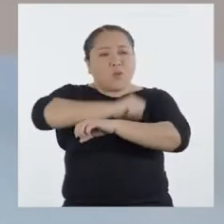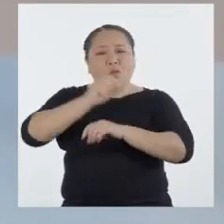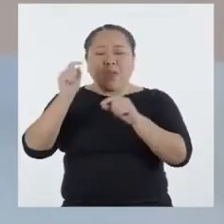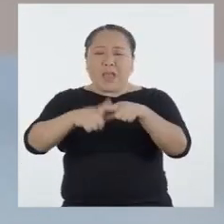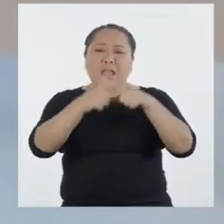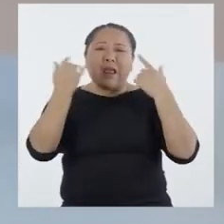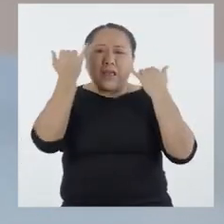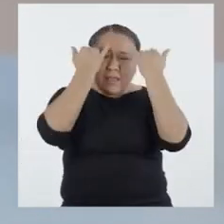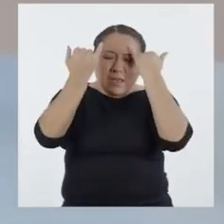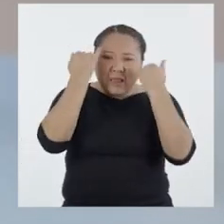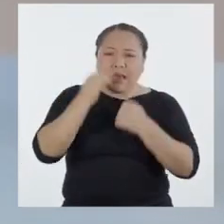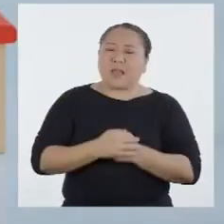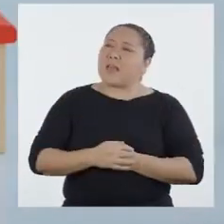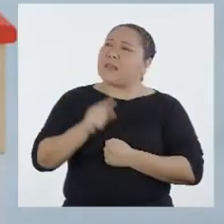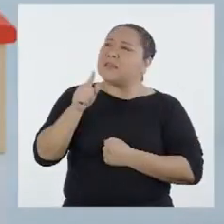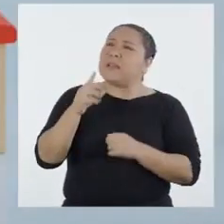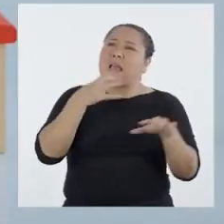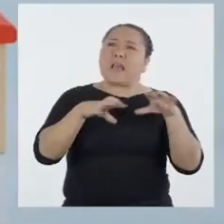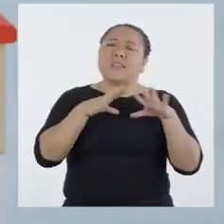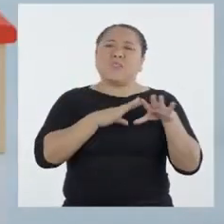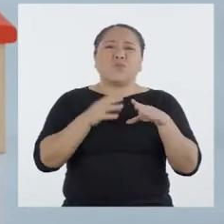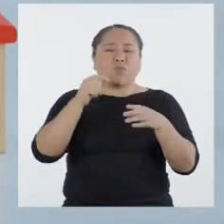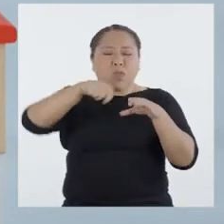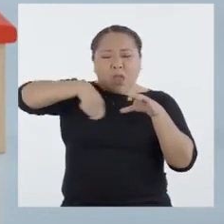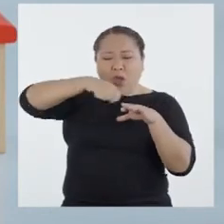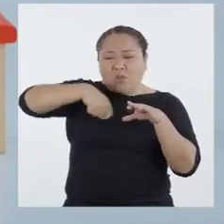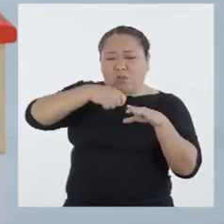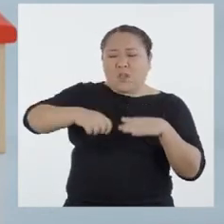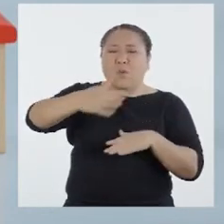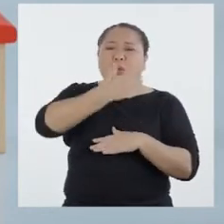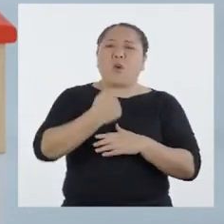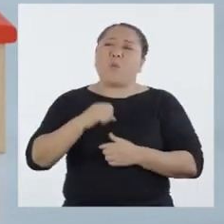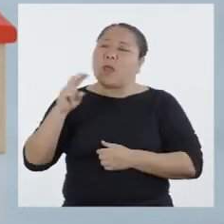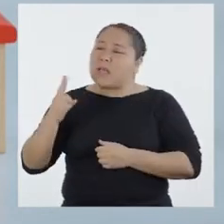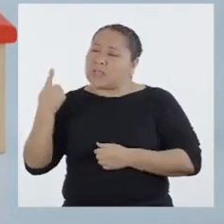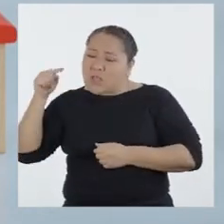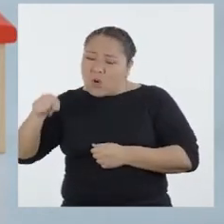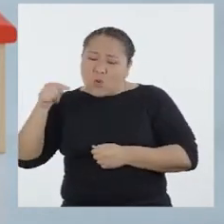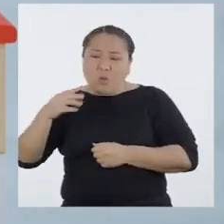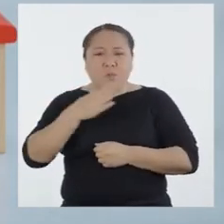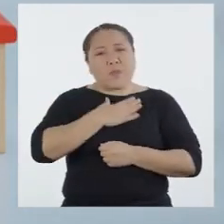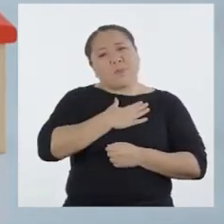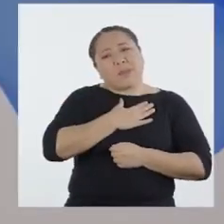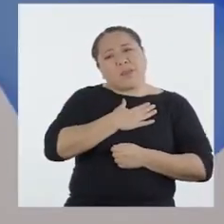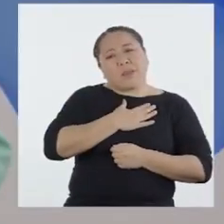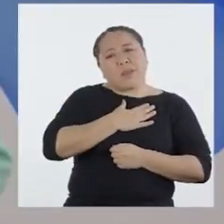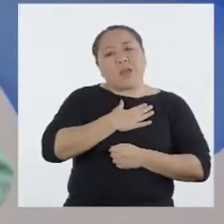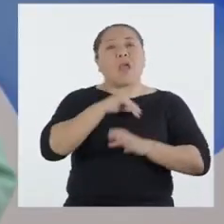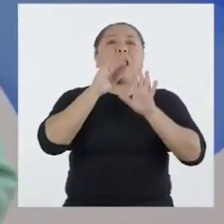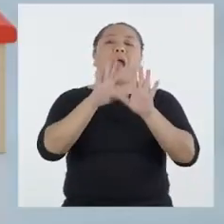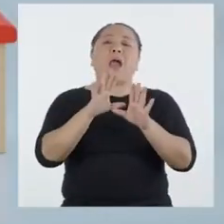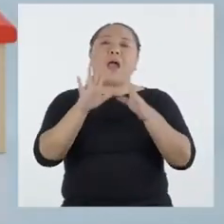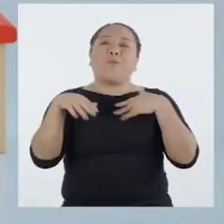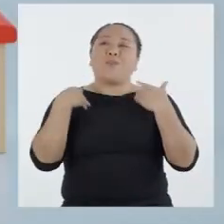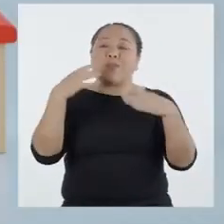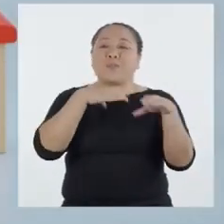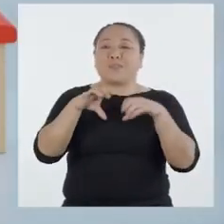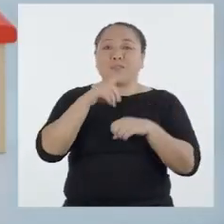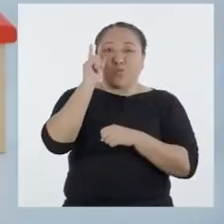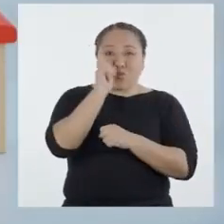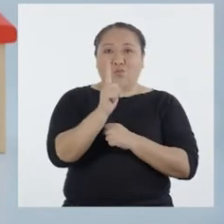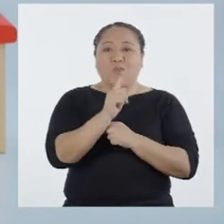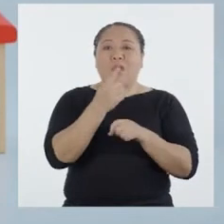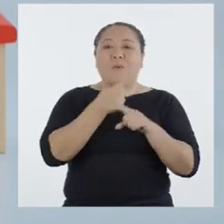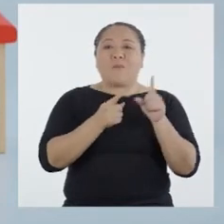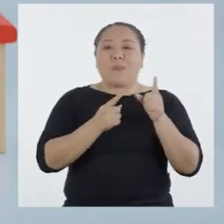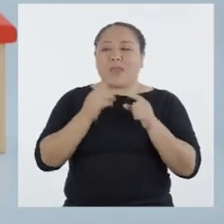con esta gran idea. ¿Y si hacemos una cocina mejorada para Segundo y para mí? ¿A qué te refieres? ¿A qué podríamos